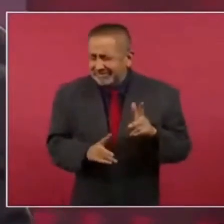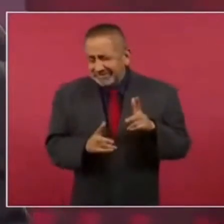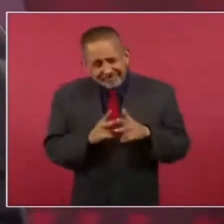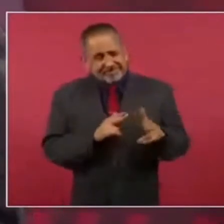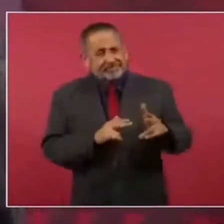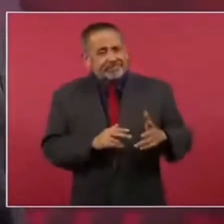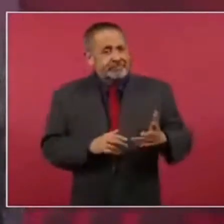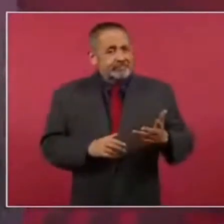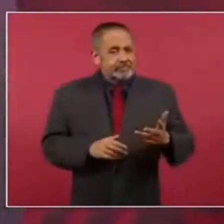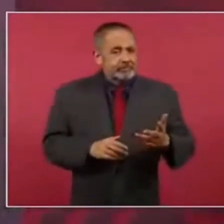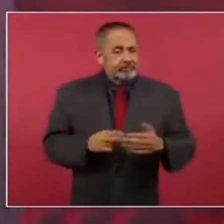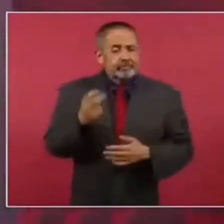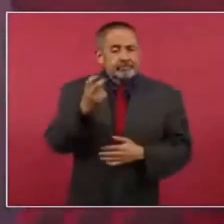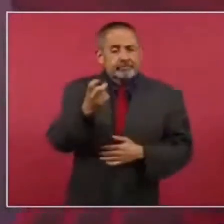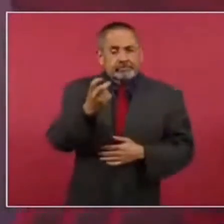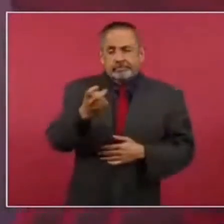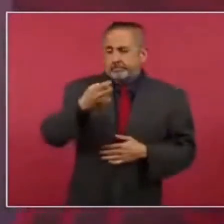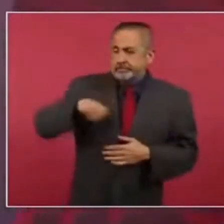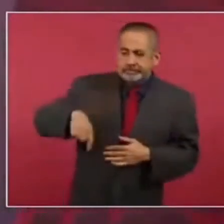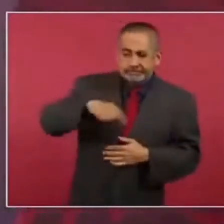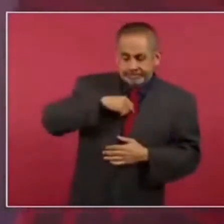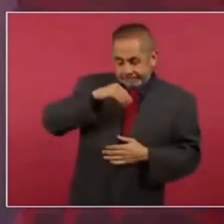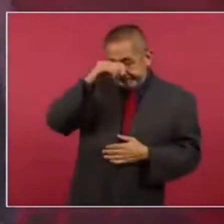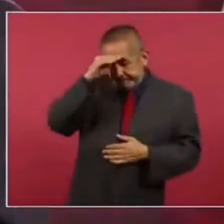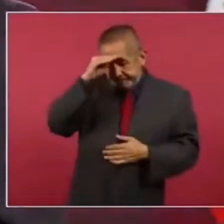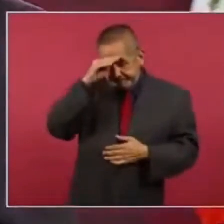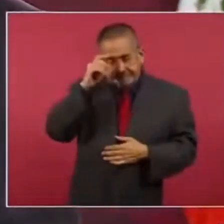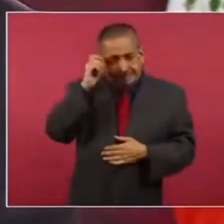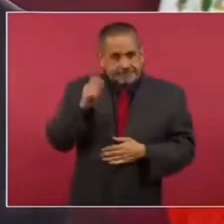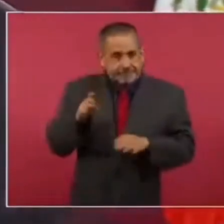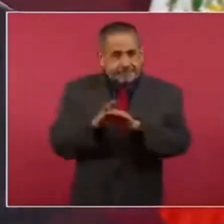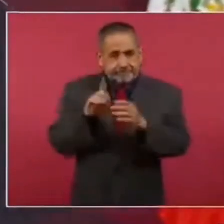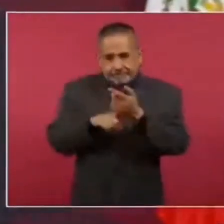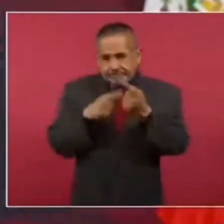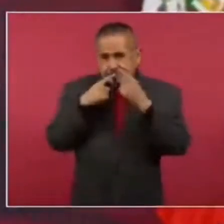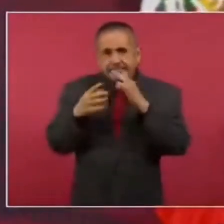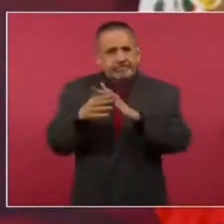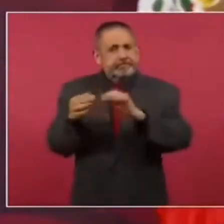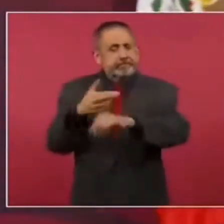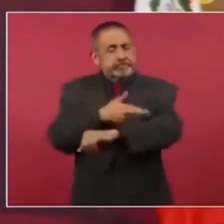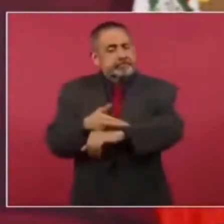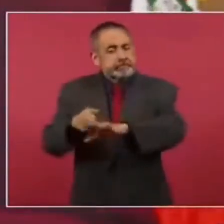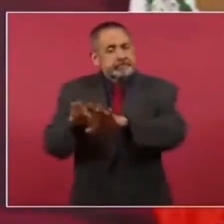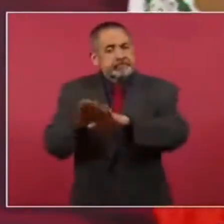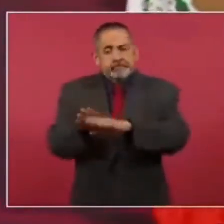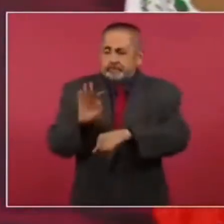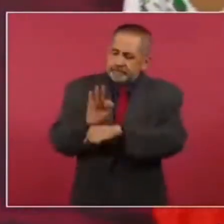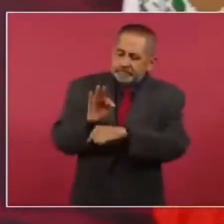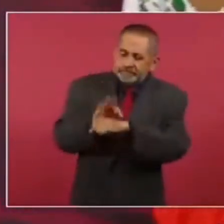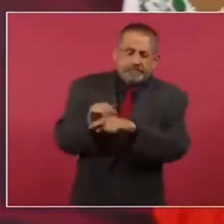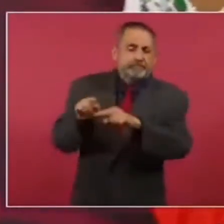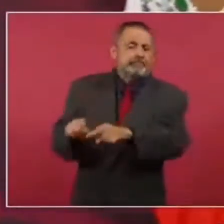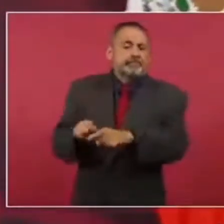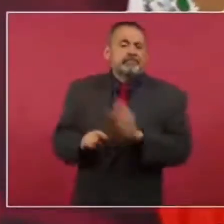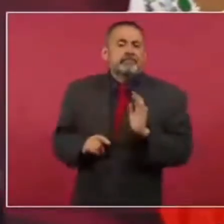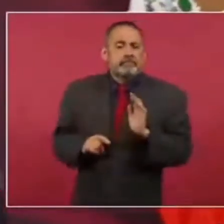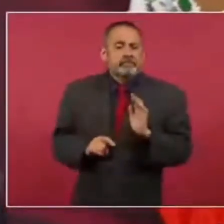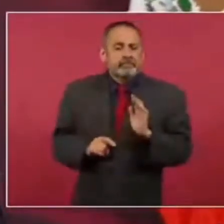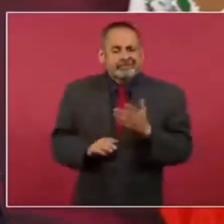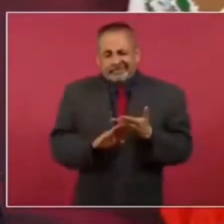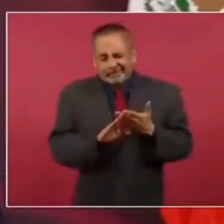Entonces, nosotros tenemos que evitar